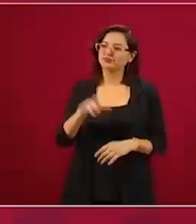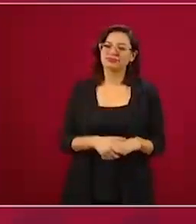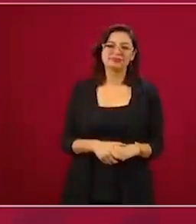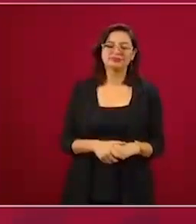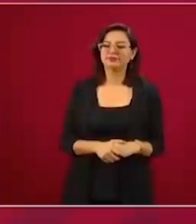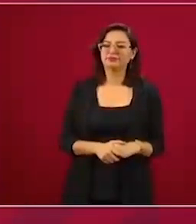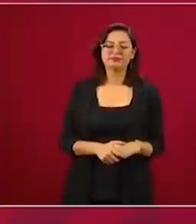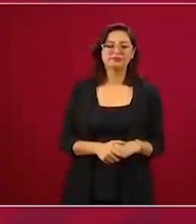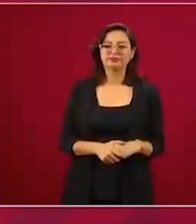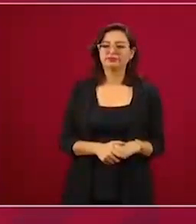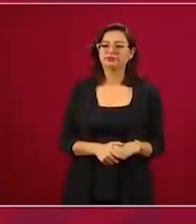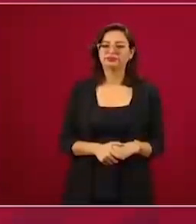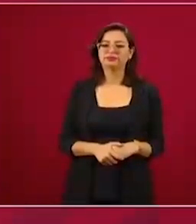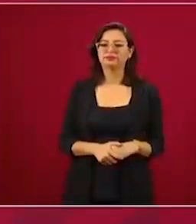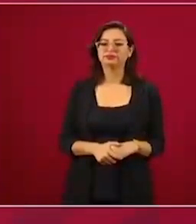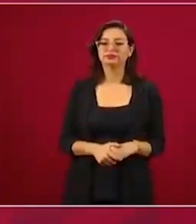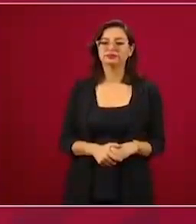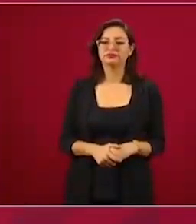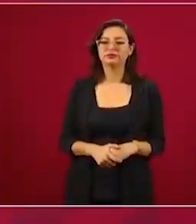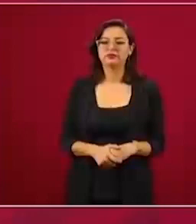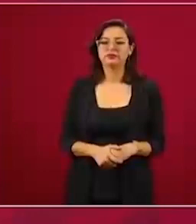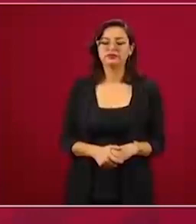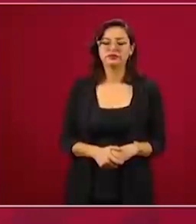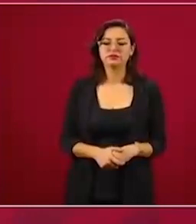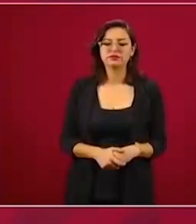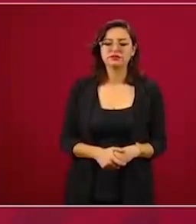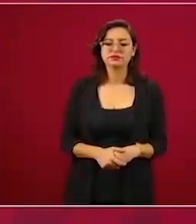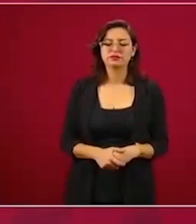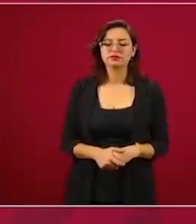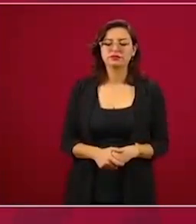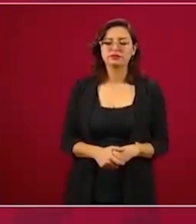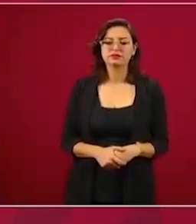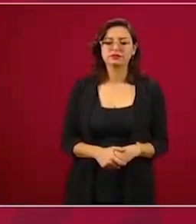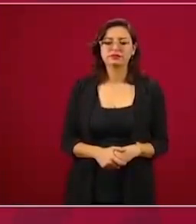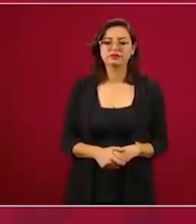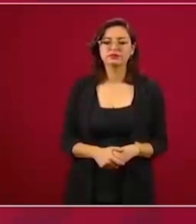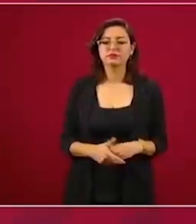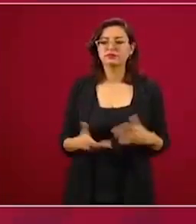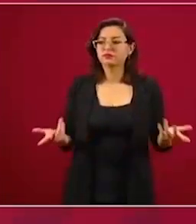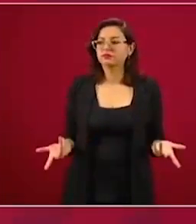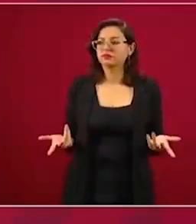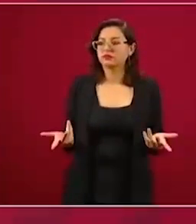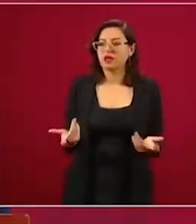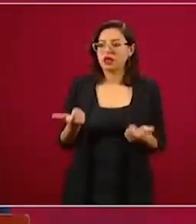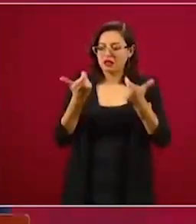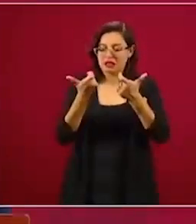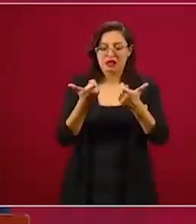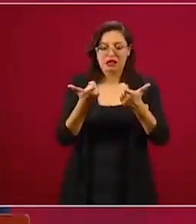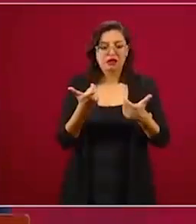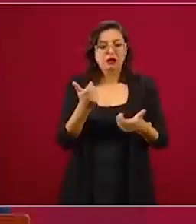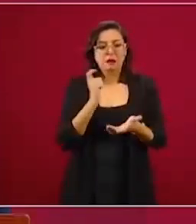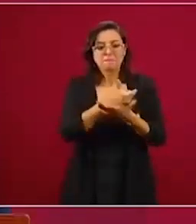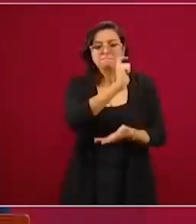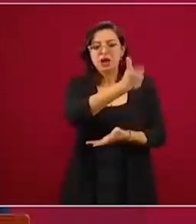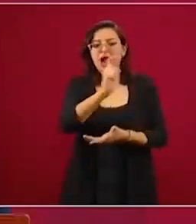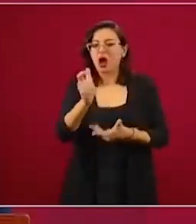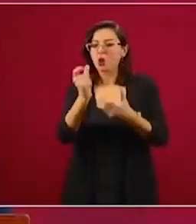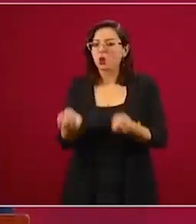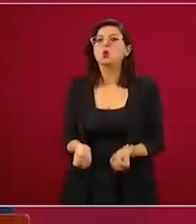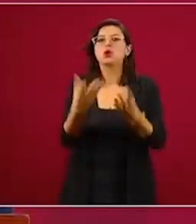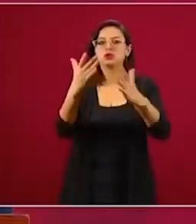no haya un tope en lo que